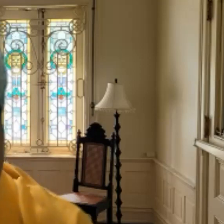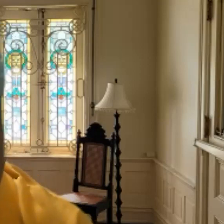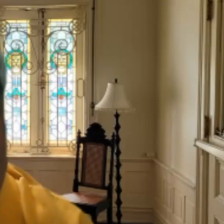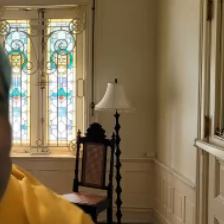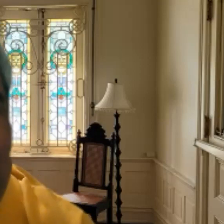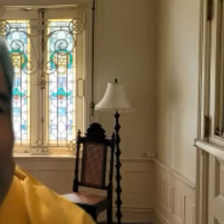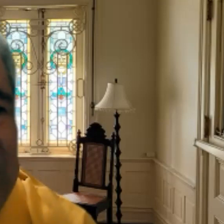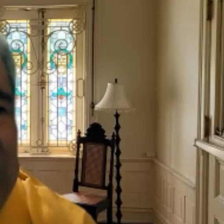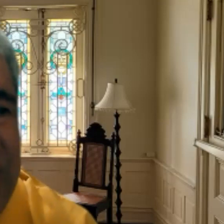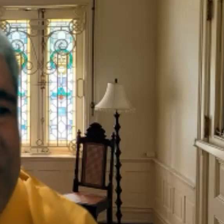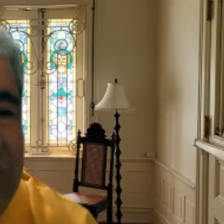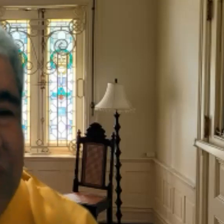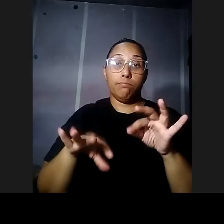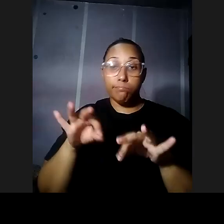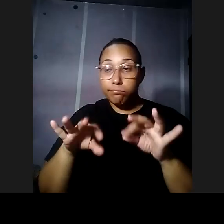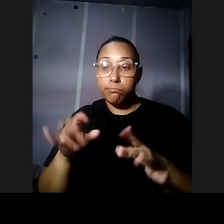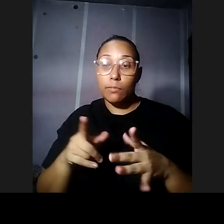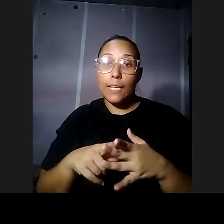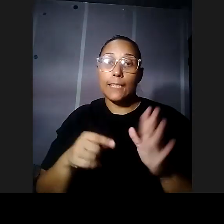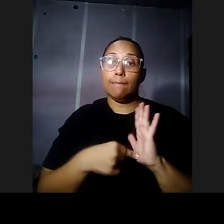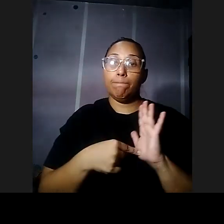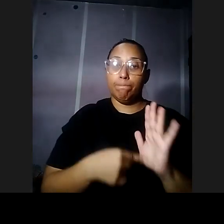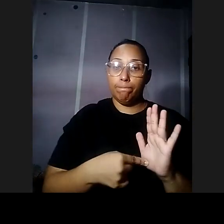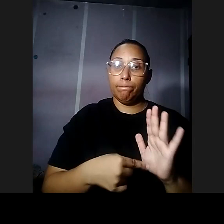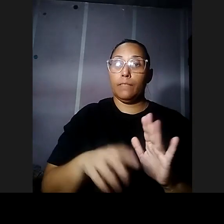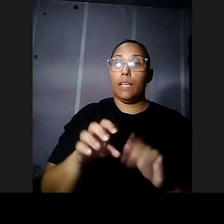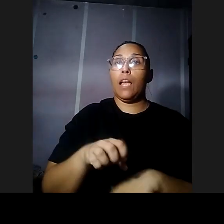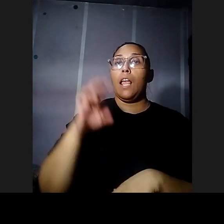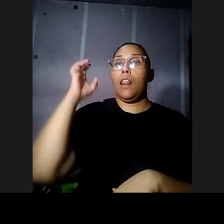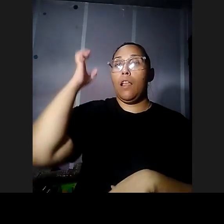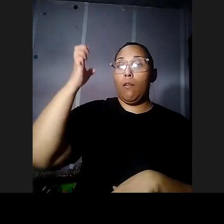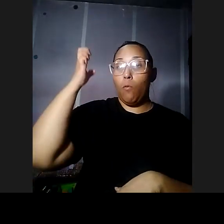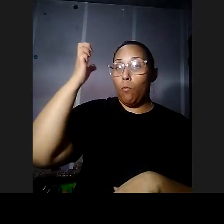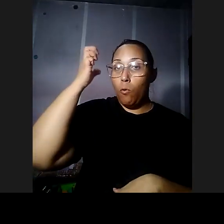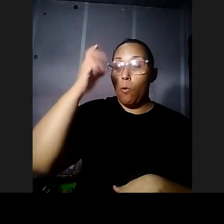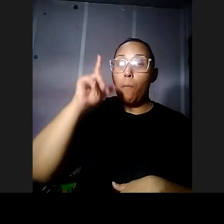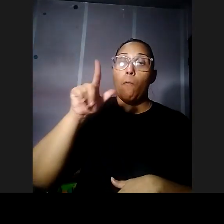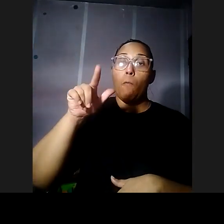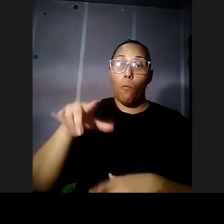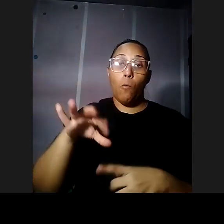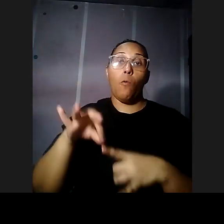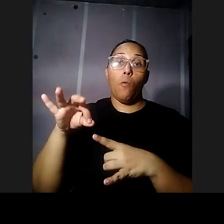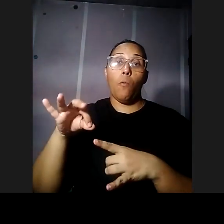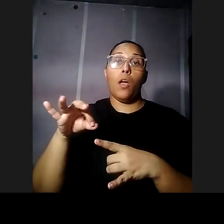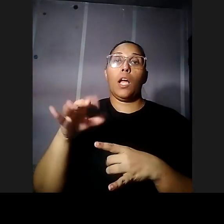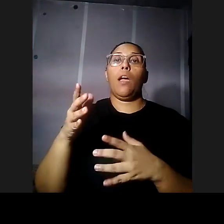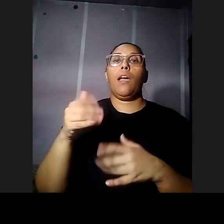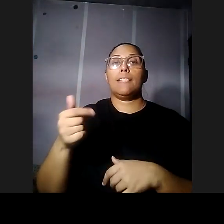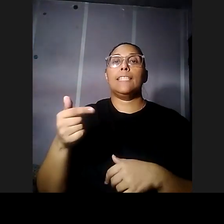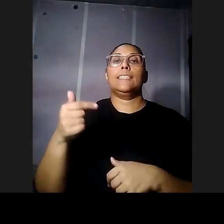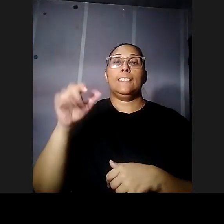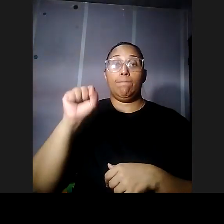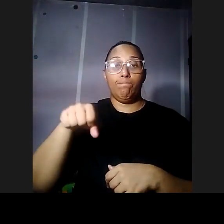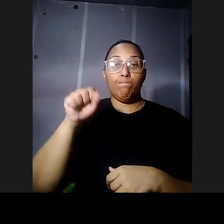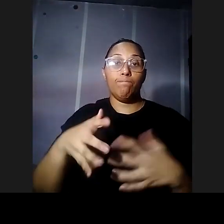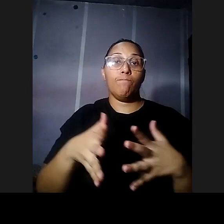cuando hace el descubrimiento se está refiriendo a una de Europa pero eventualmente se va a descubrir que hay una sí que es de América pero no